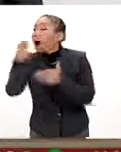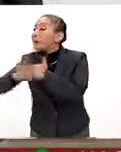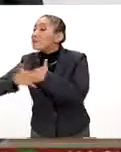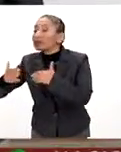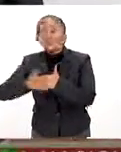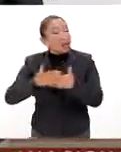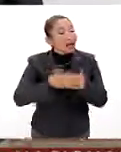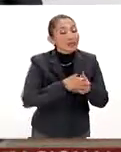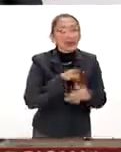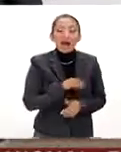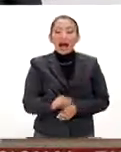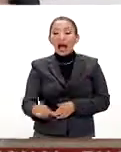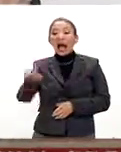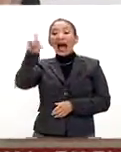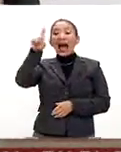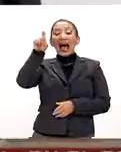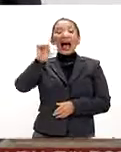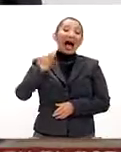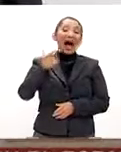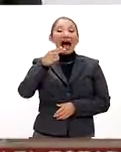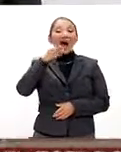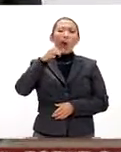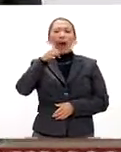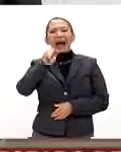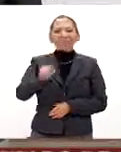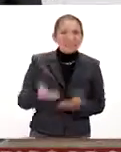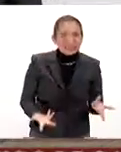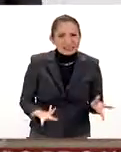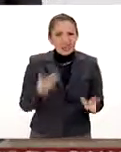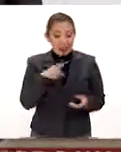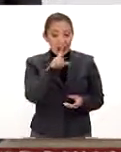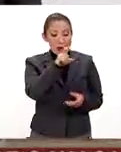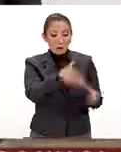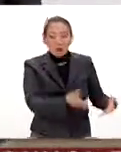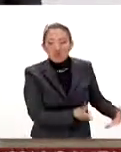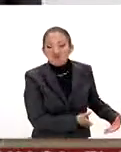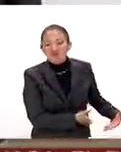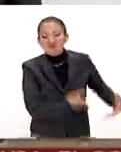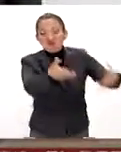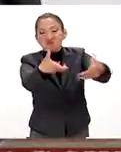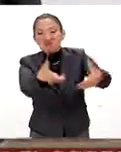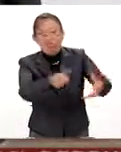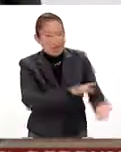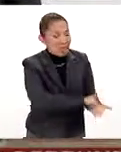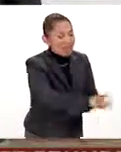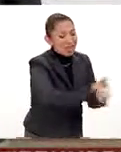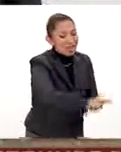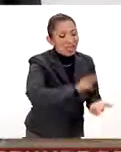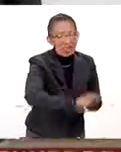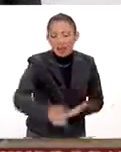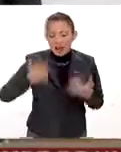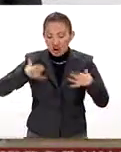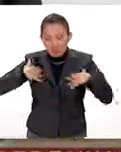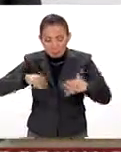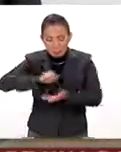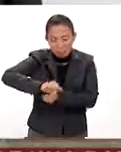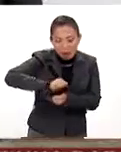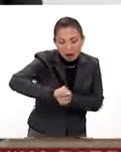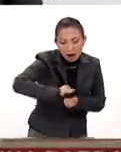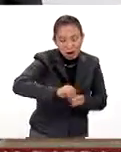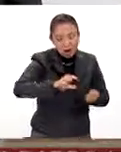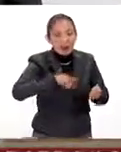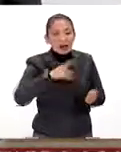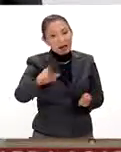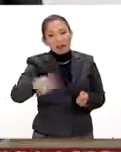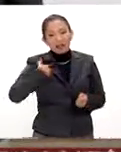ventanales, gritaban ¡aguas! Ya que el vital líquido era producto del aseo de los trastes, la ropa y, en efecto,